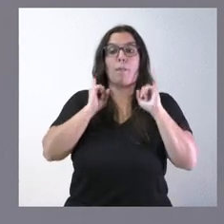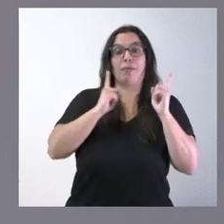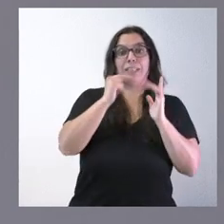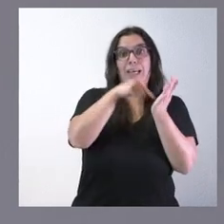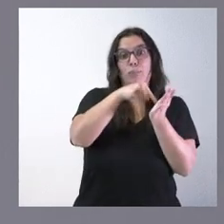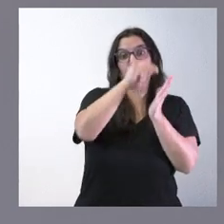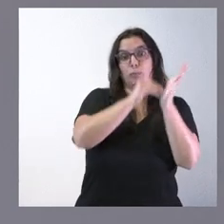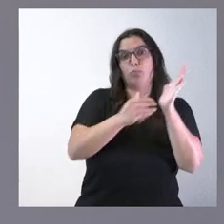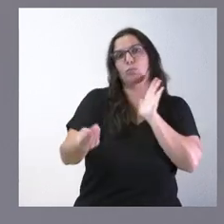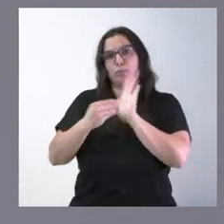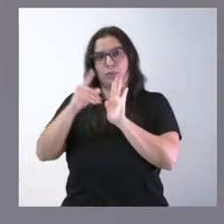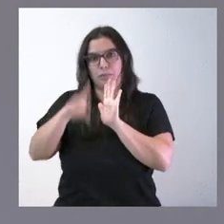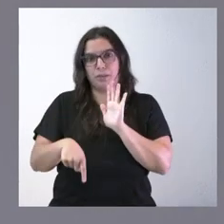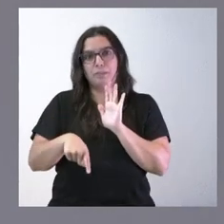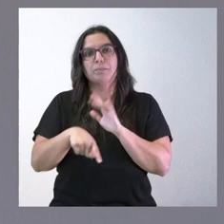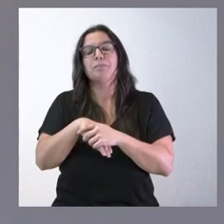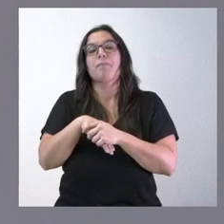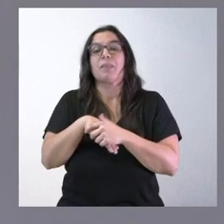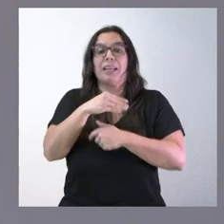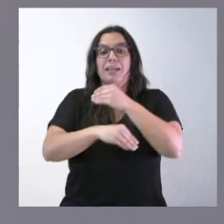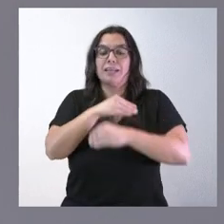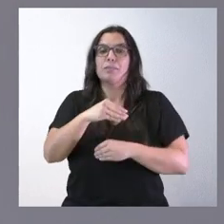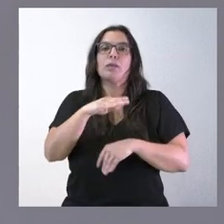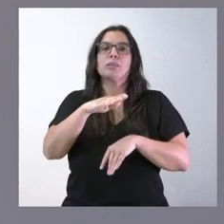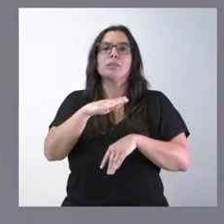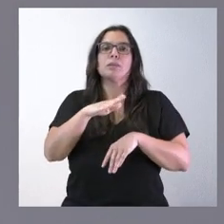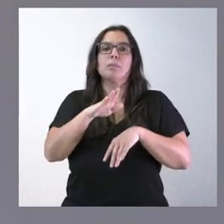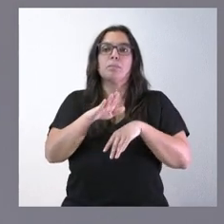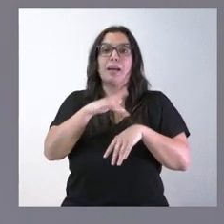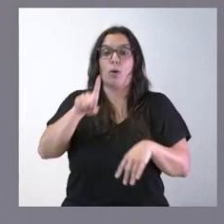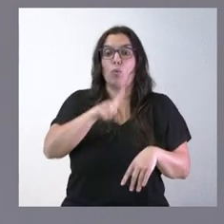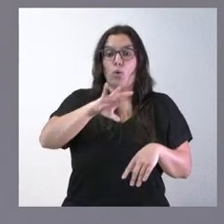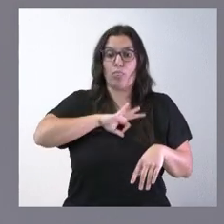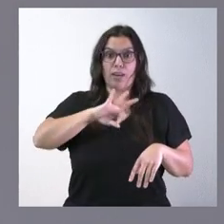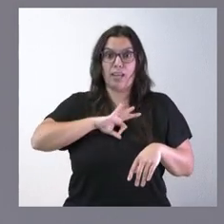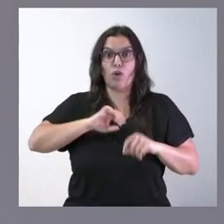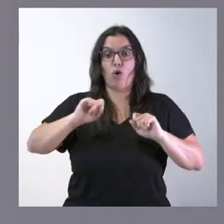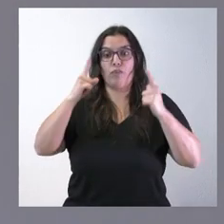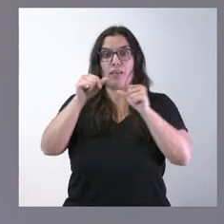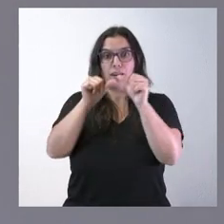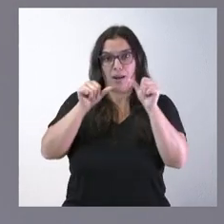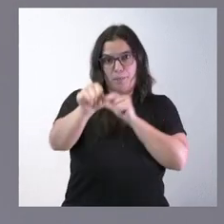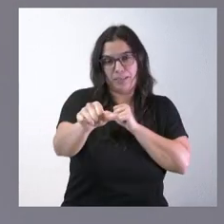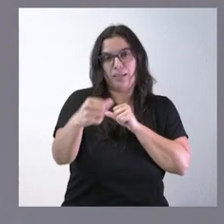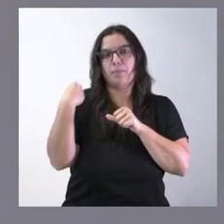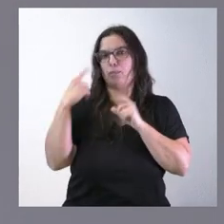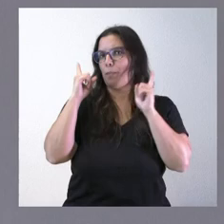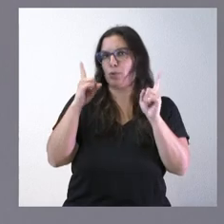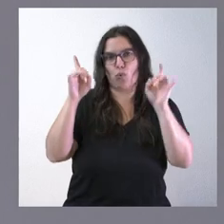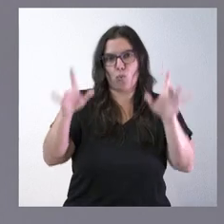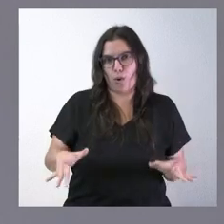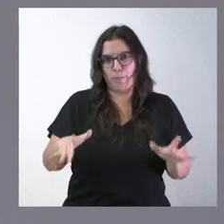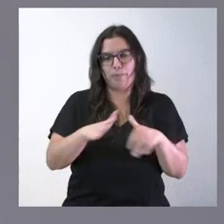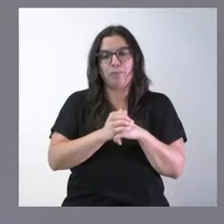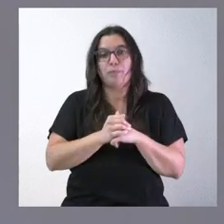esto es lo que haremos y lo haremos para que sea efectivo desde la fecha 1 de enero del año 2023 como estaba previsto a mí por